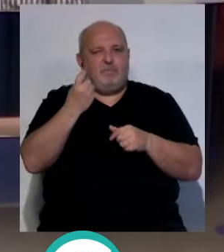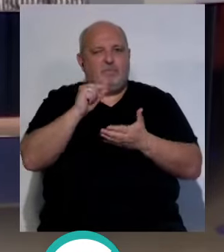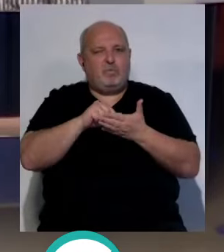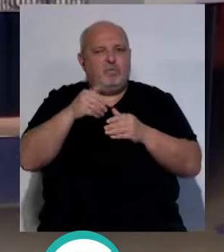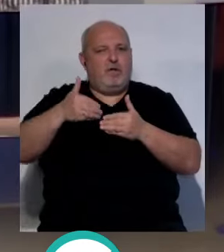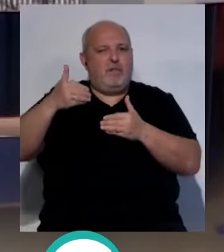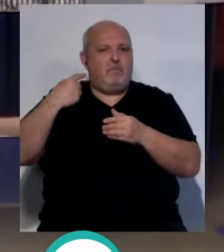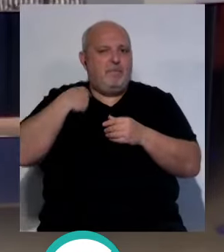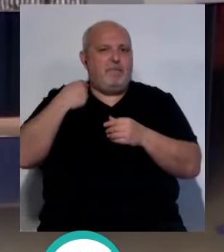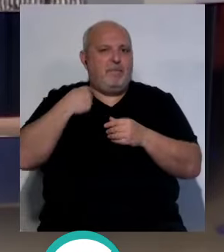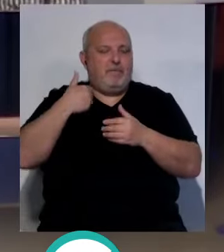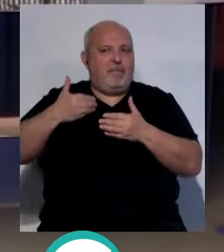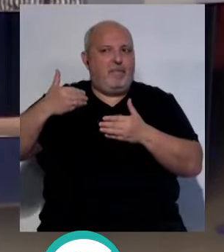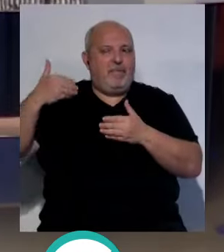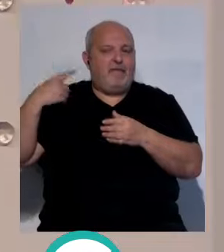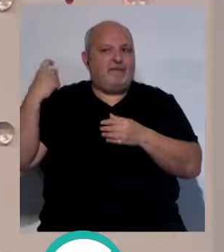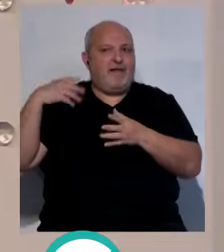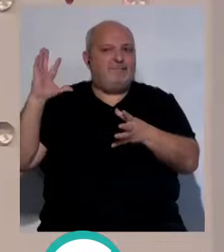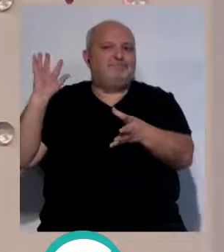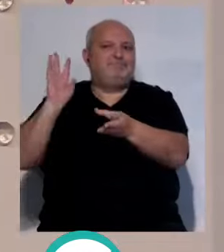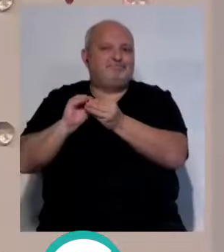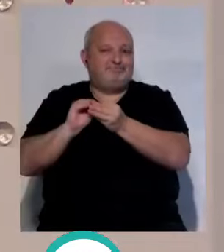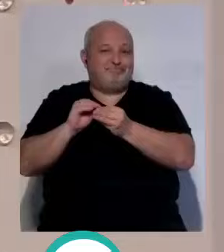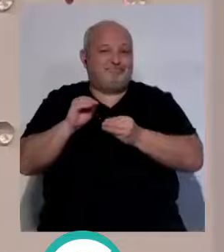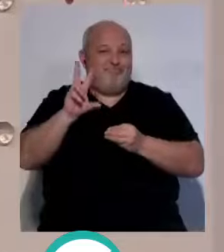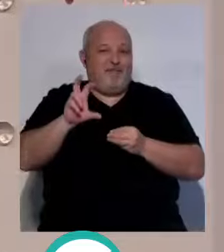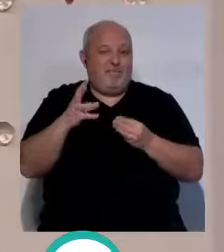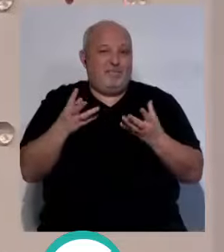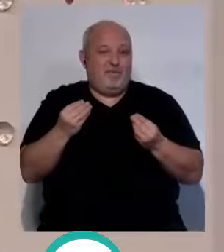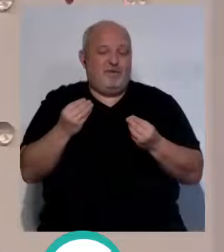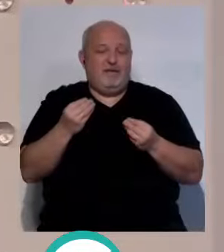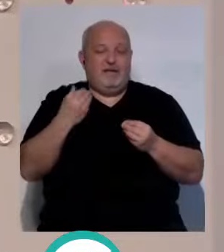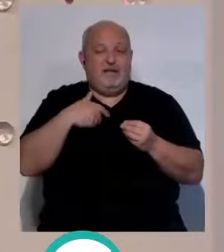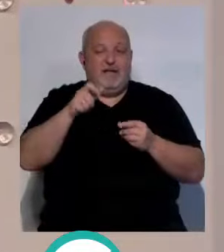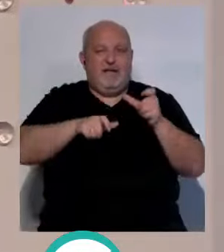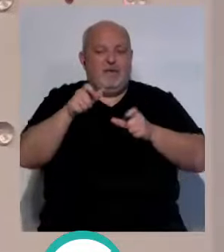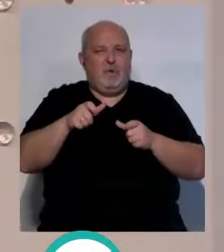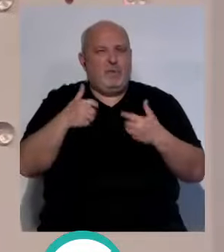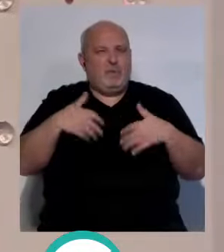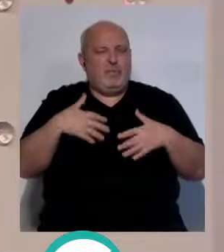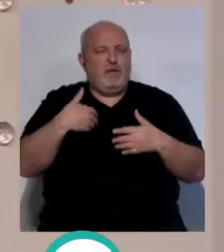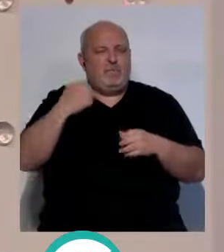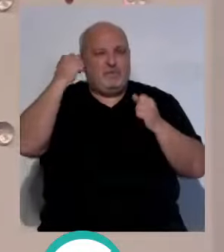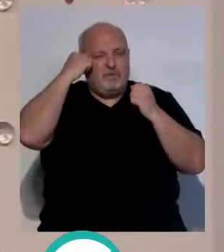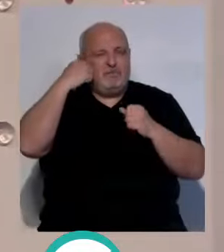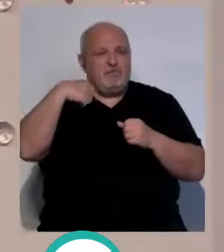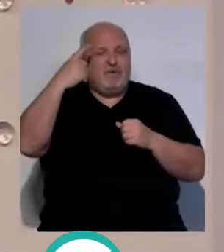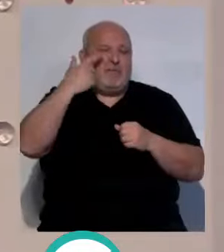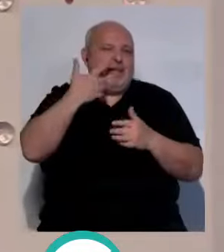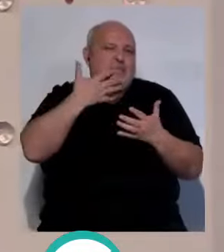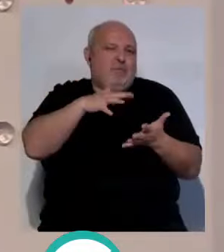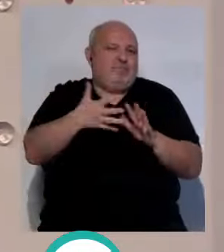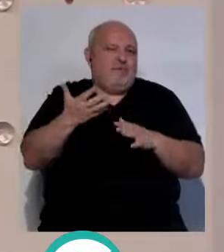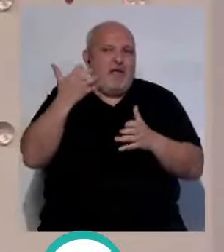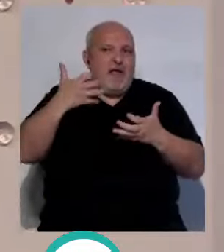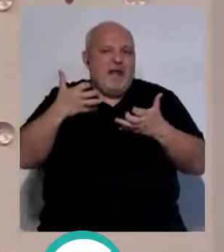perdidos en campos que creíamos que no. Exactamente, exactamente. Es el tiempo cuando están los chicos estudiando y dicen... ...que tenía que haber estudiado en Semana Santa